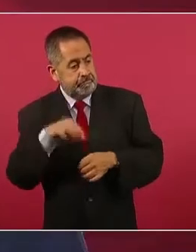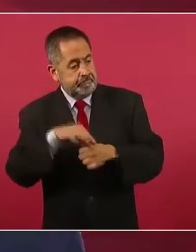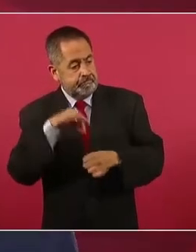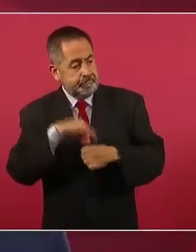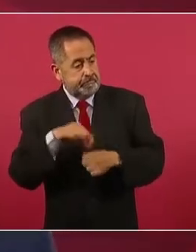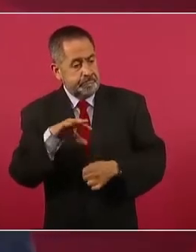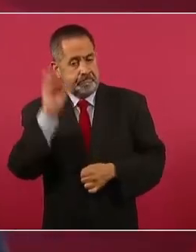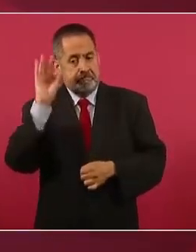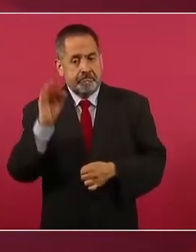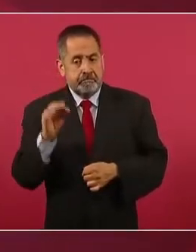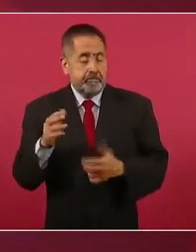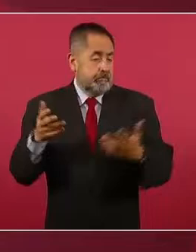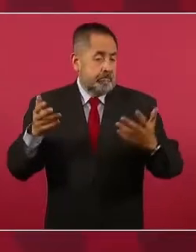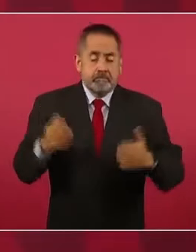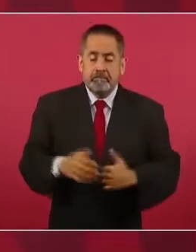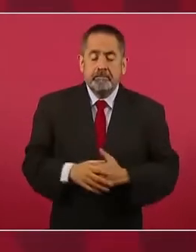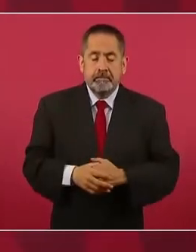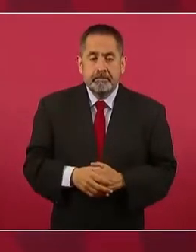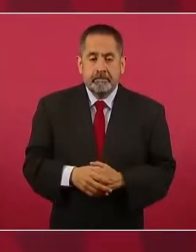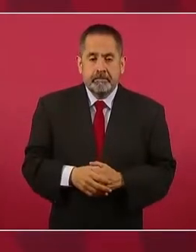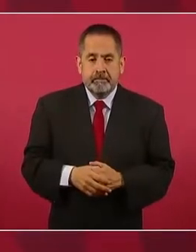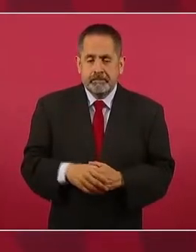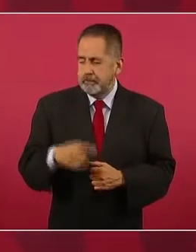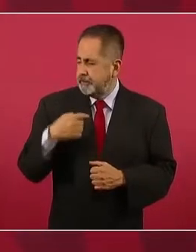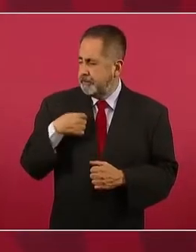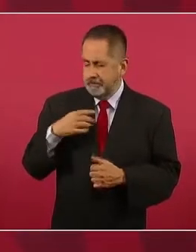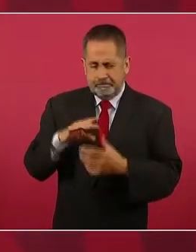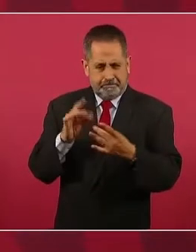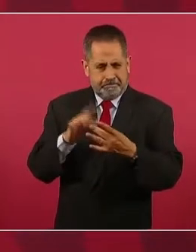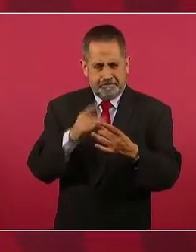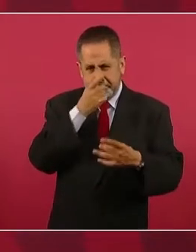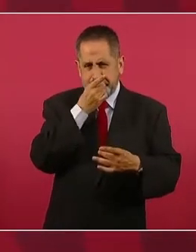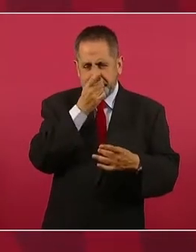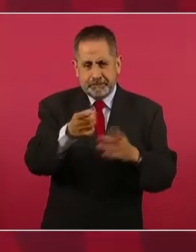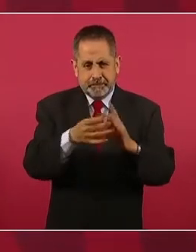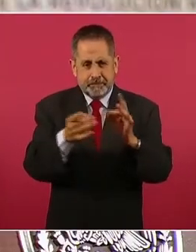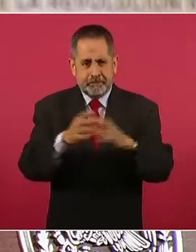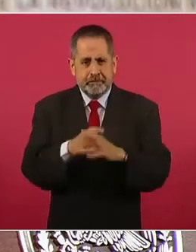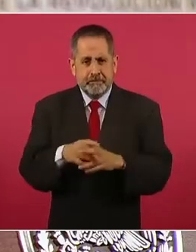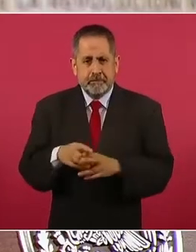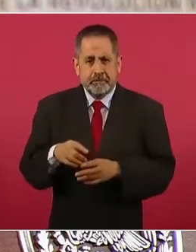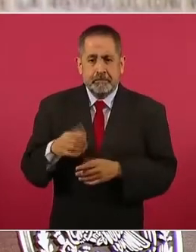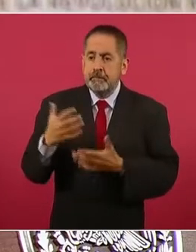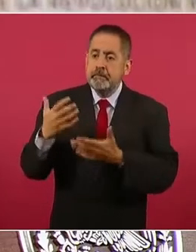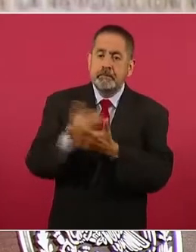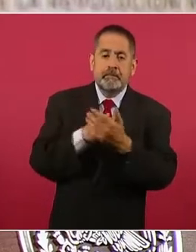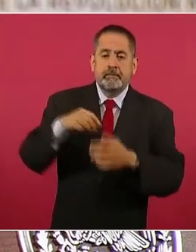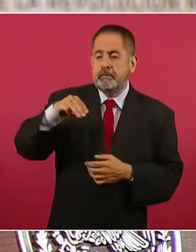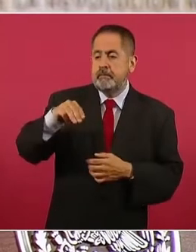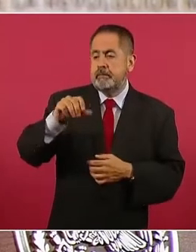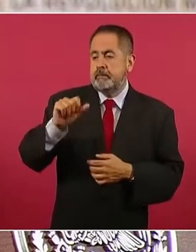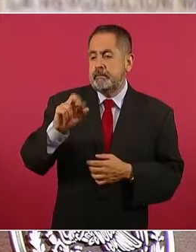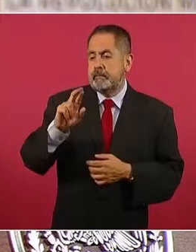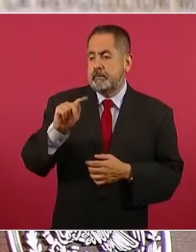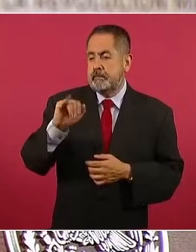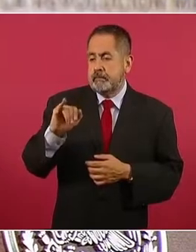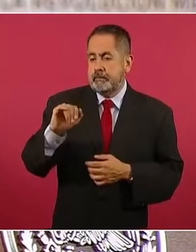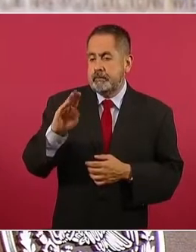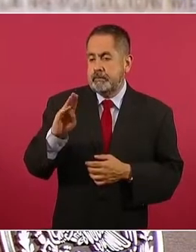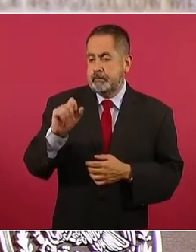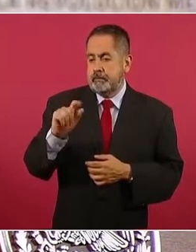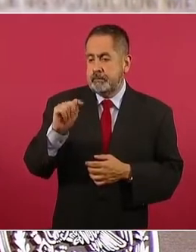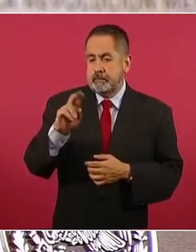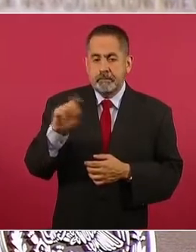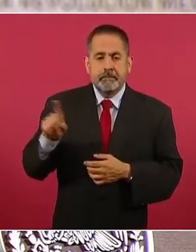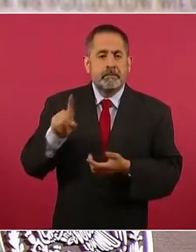Estaba yo viendo, les comentaba que gana Martí Batres en